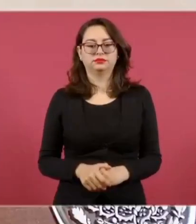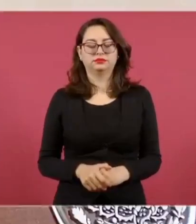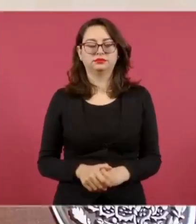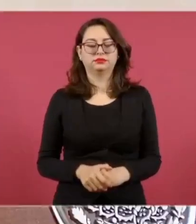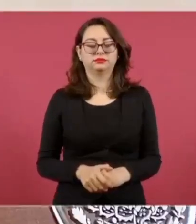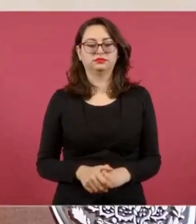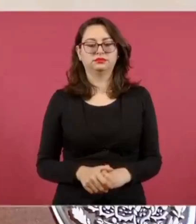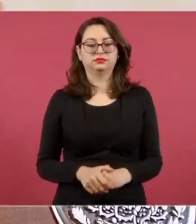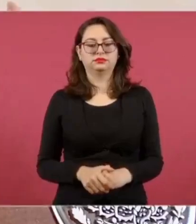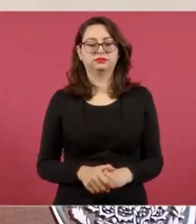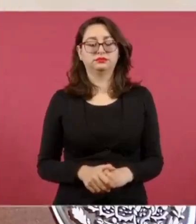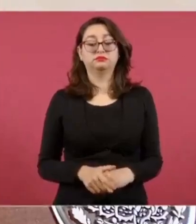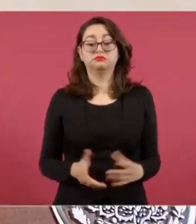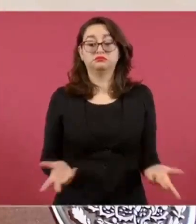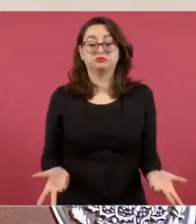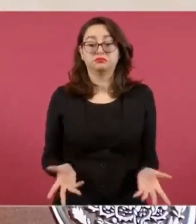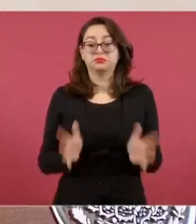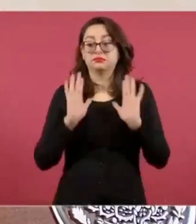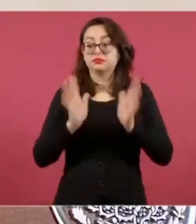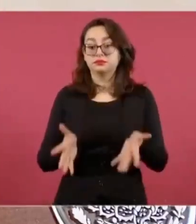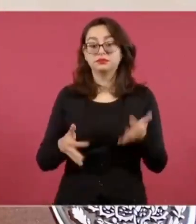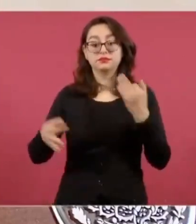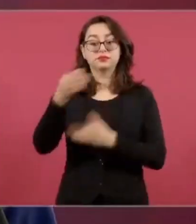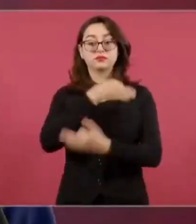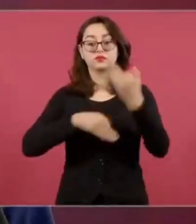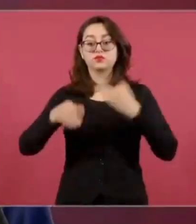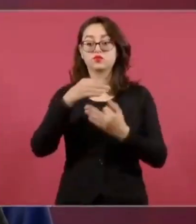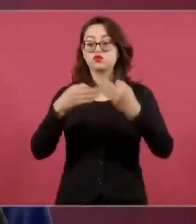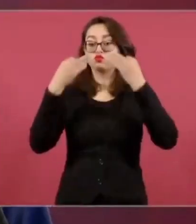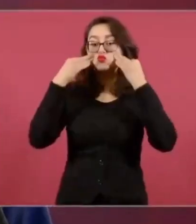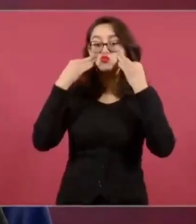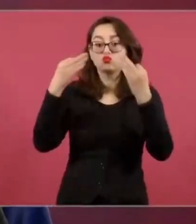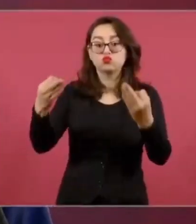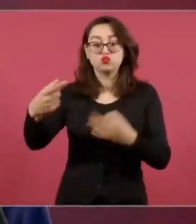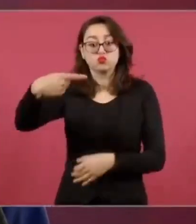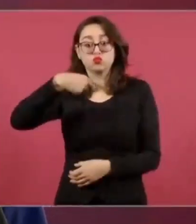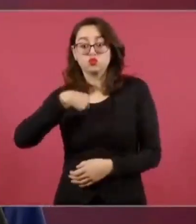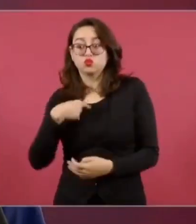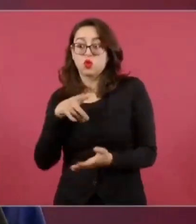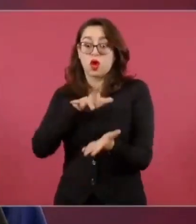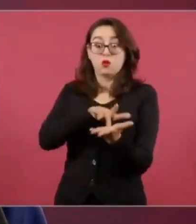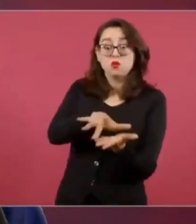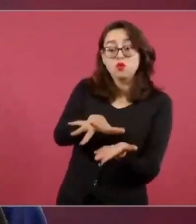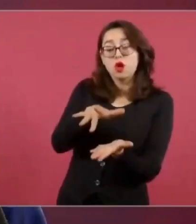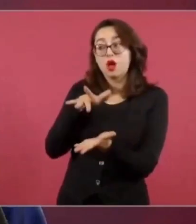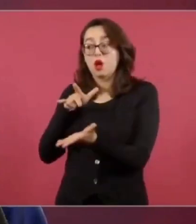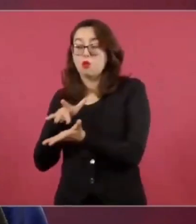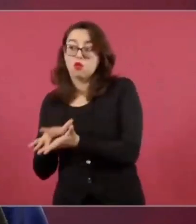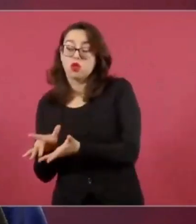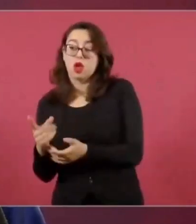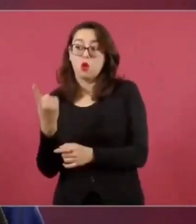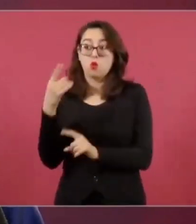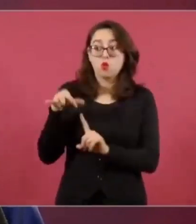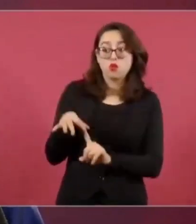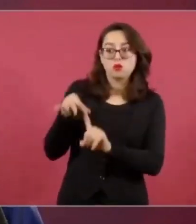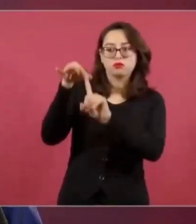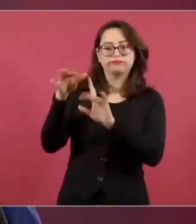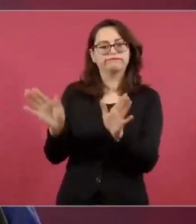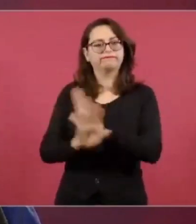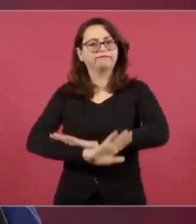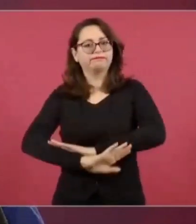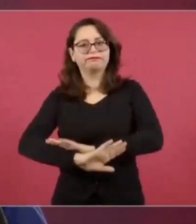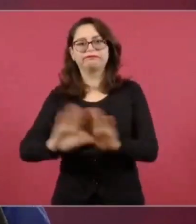no he inclinado la balanza, se acabó el dedazo,